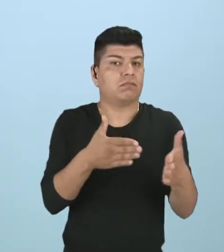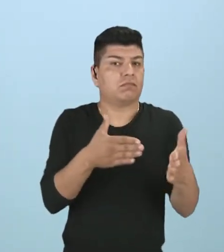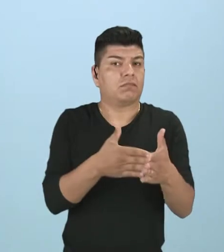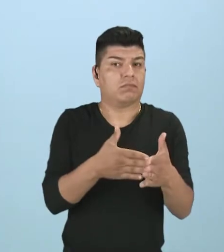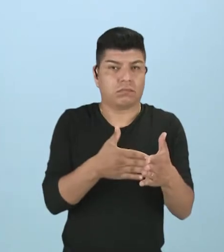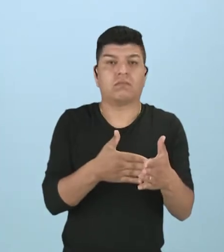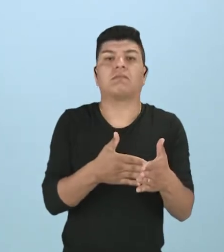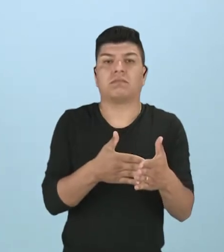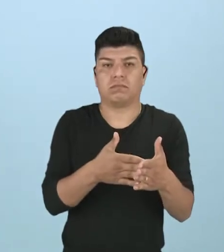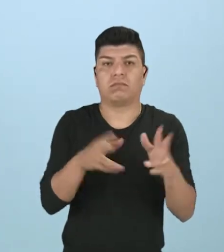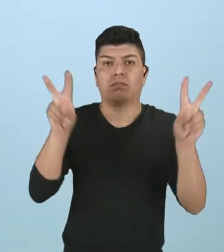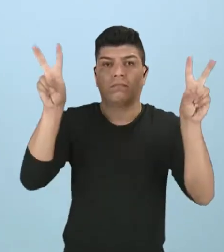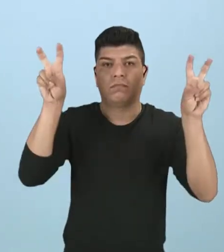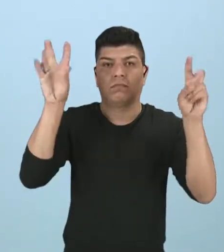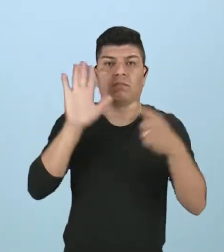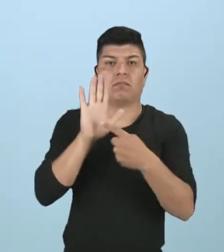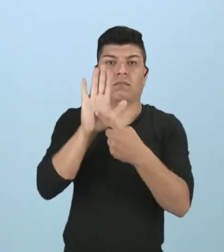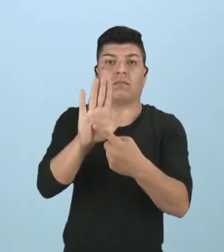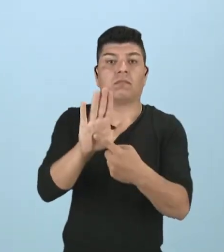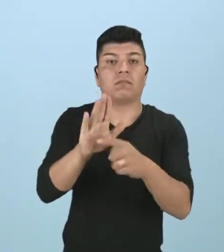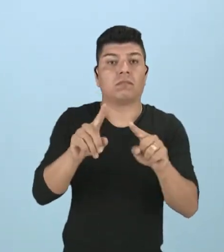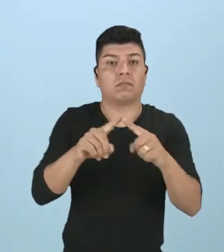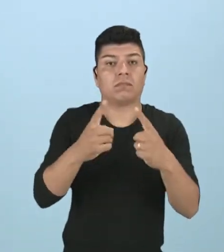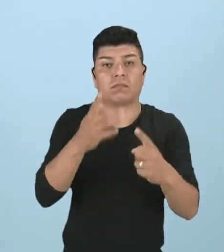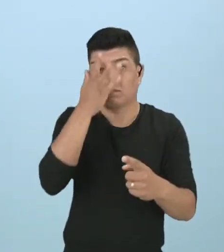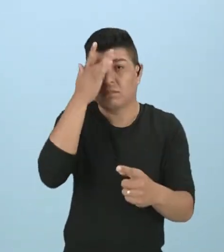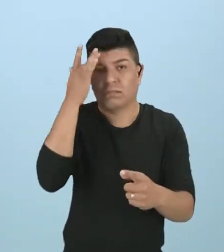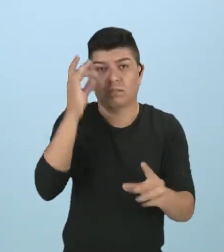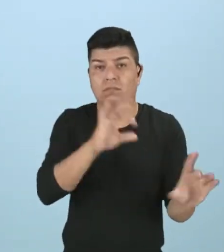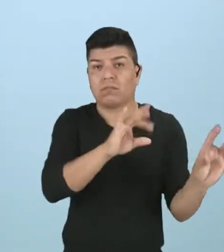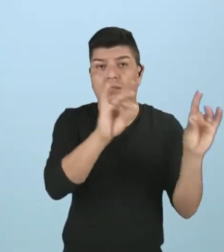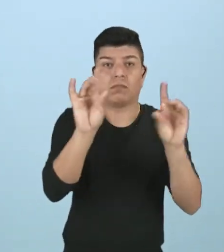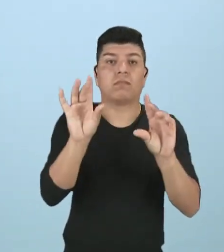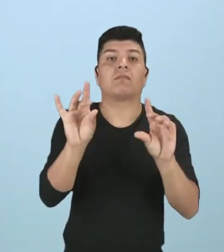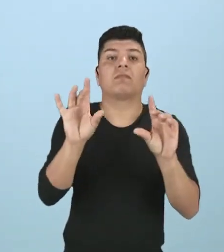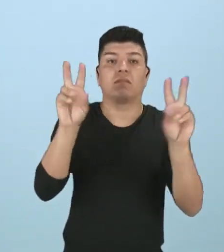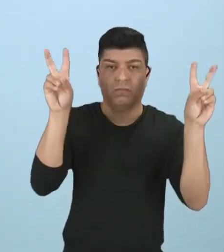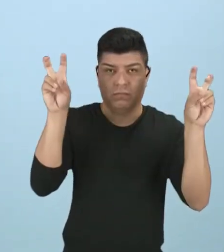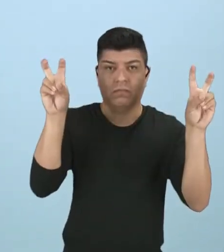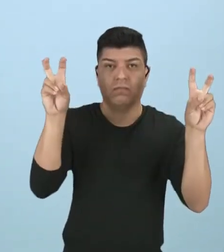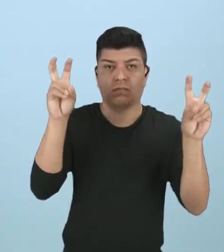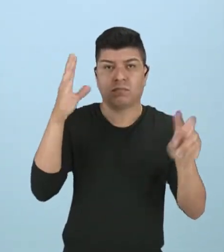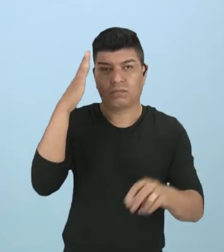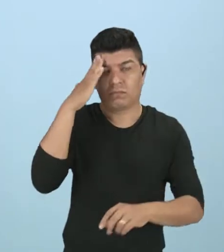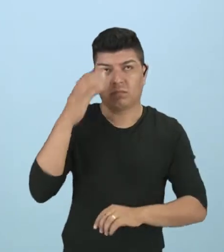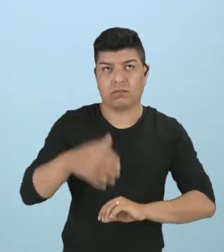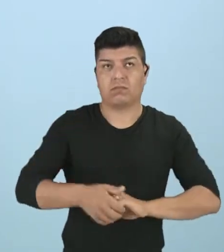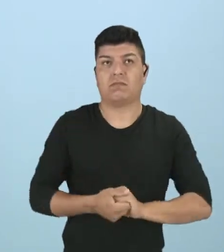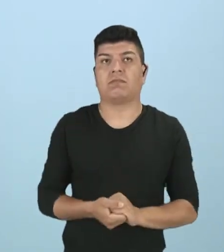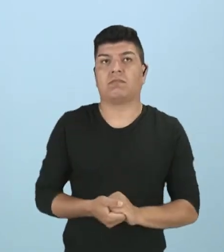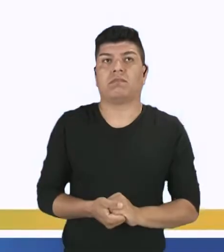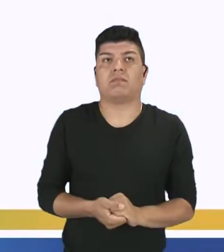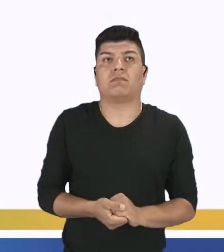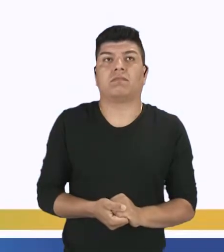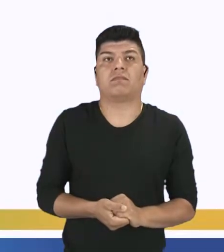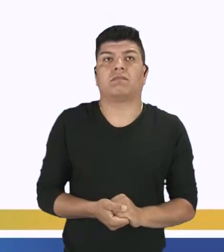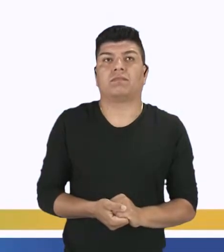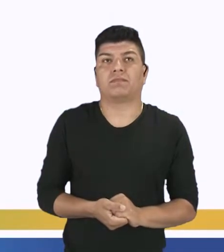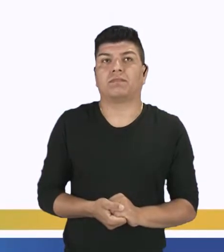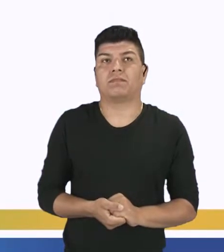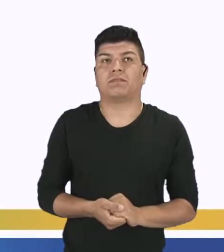cuanto al tema abordado, desde que la persona sea un especialista para tratar de este tema, ¿ok? Vamos para el próximo slide.